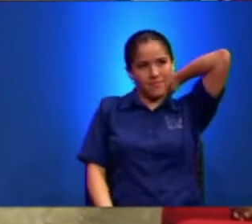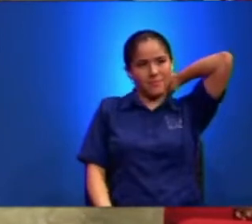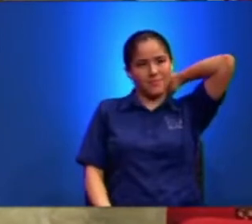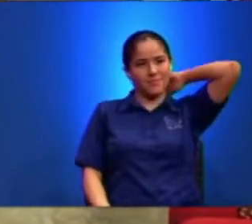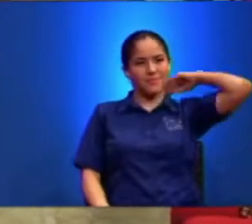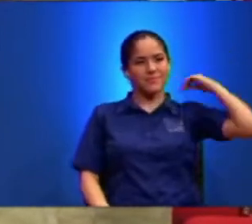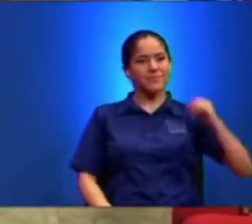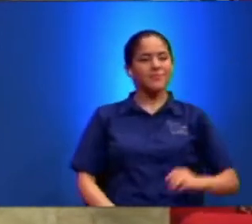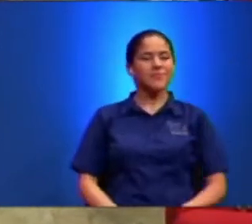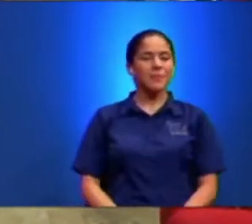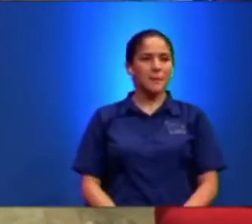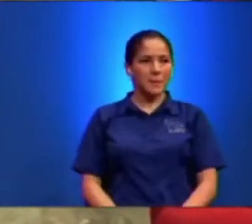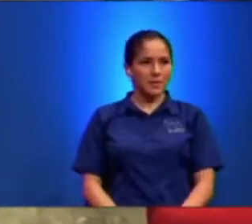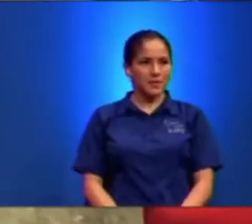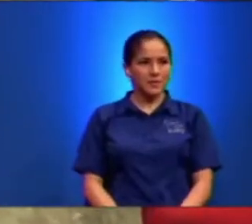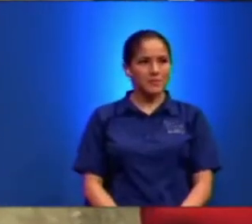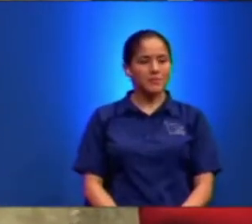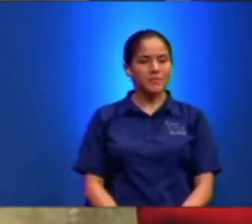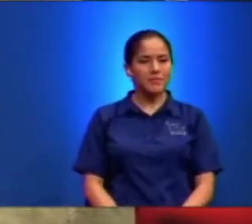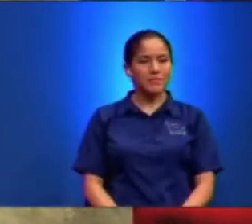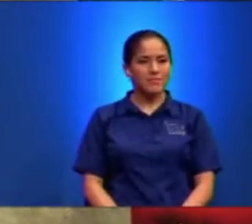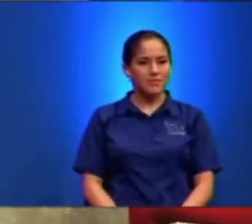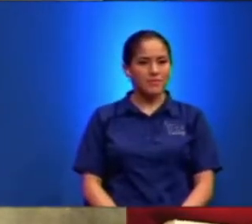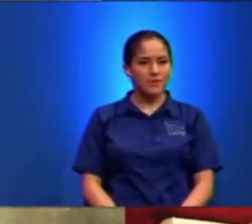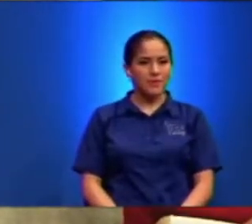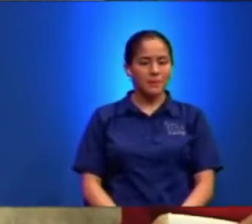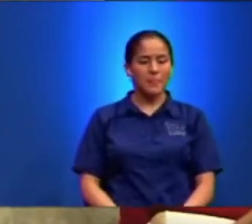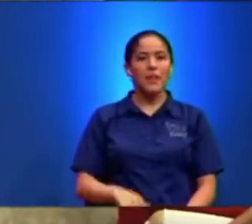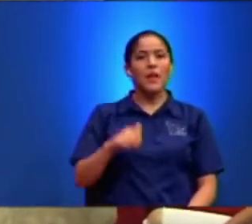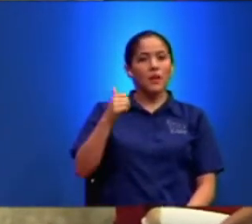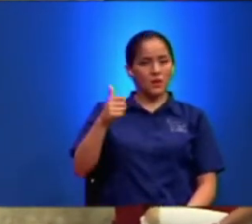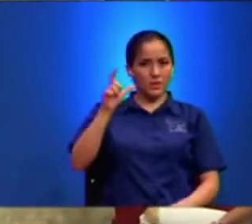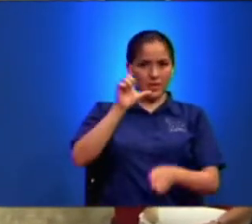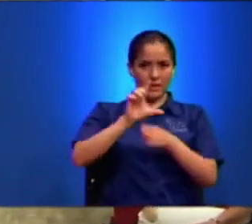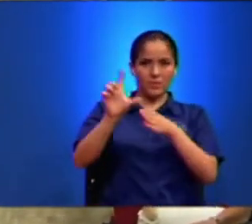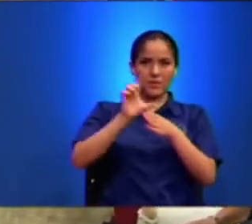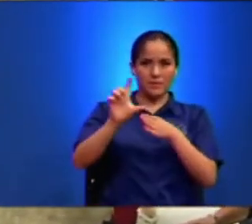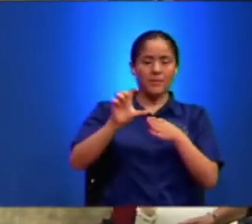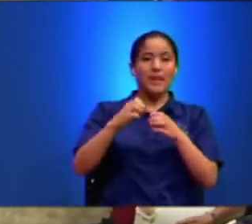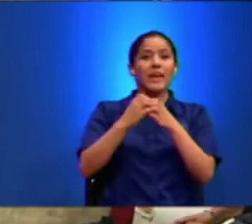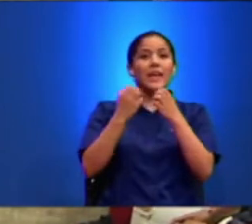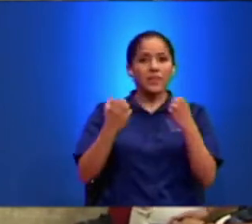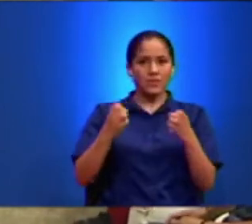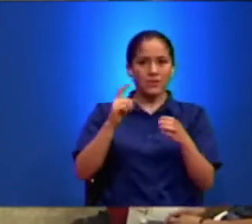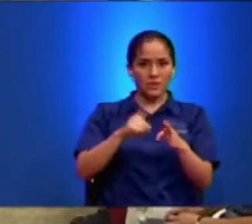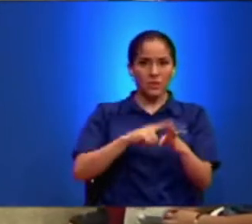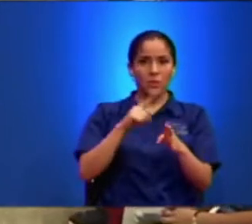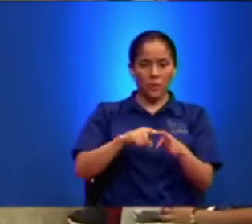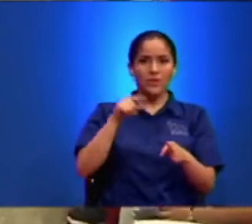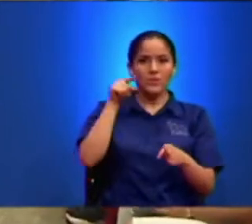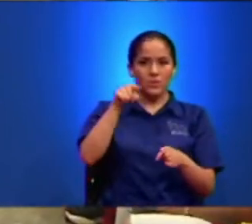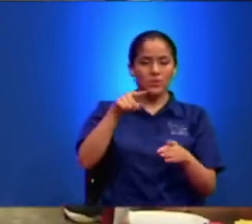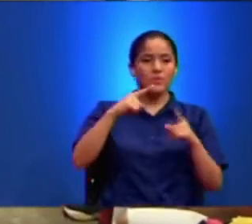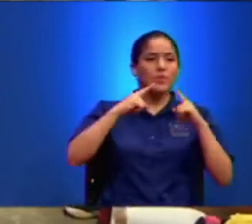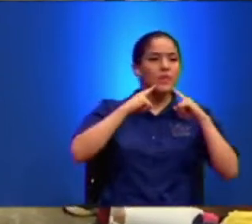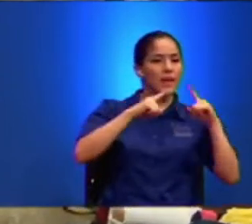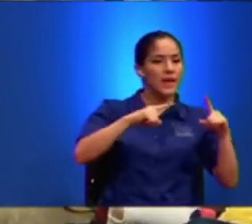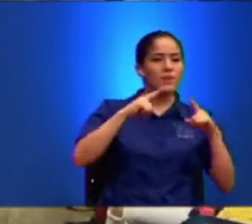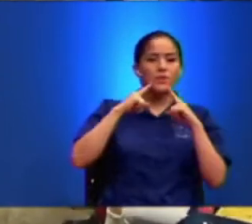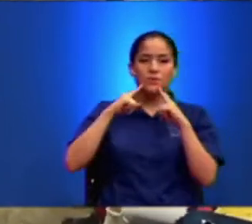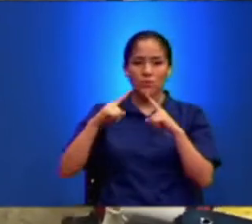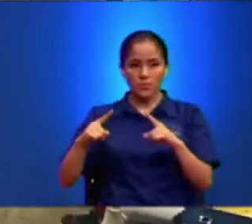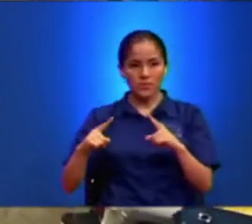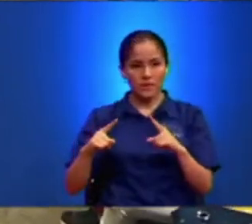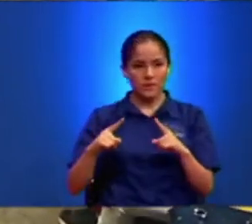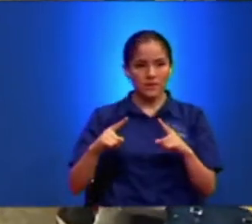Línea María Me Toca La Verde Ahora Solo Otra Cosita Entonces Cuando Tú Estás Anunciando Cuando Tú Estás